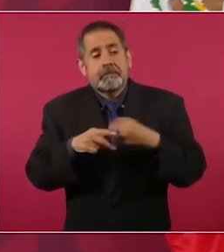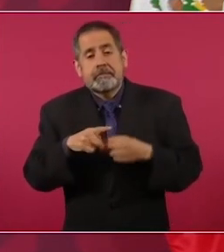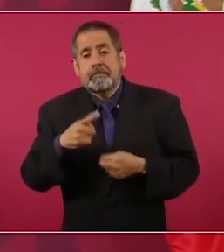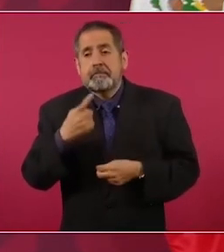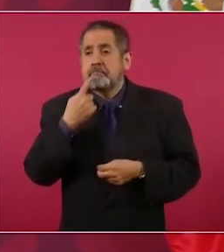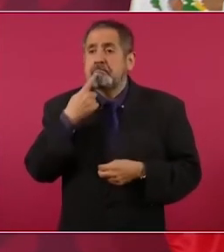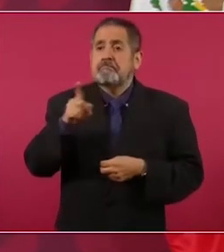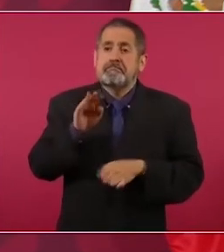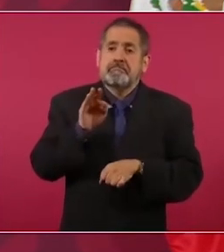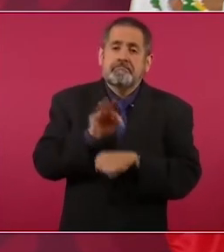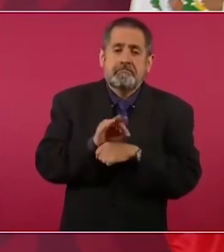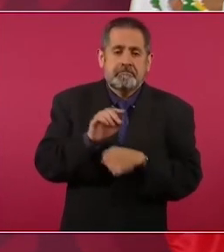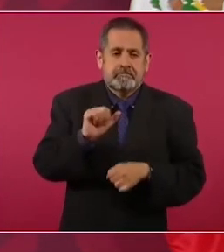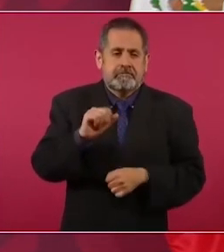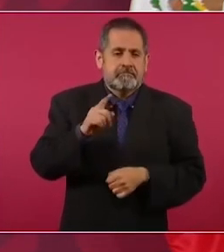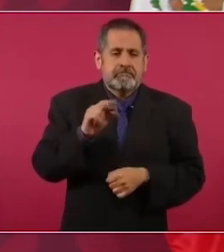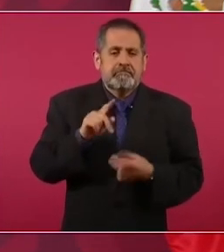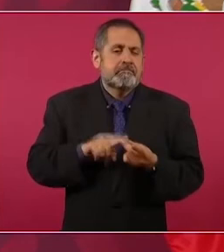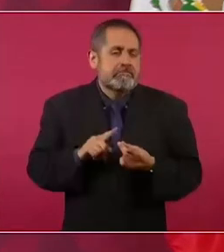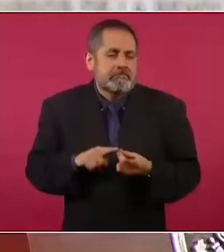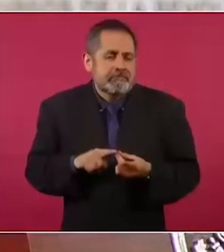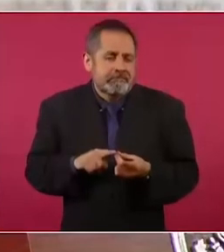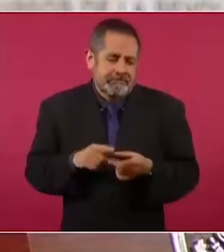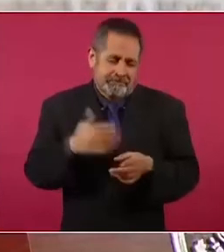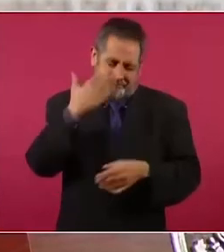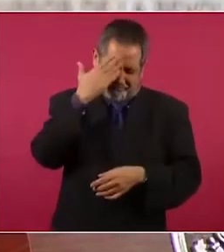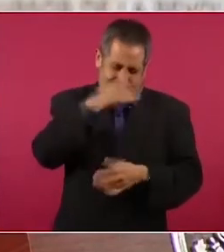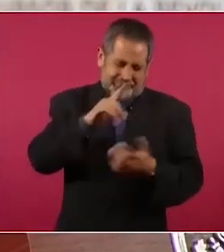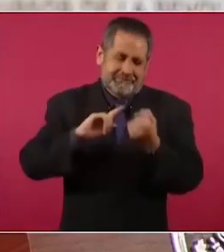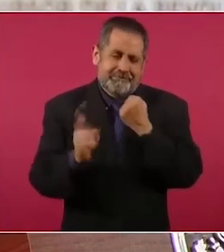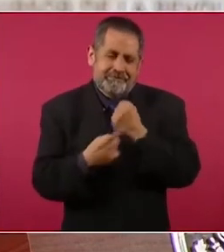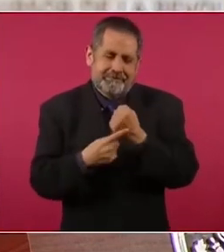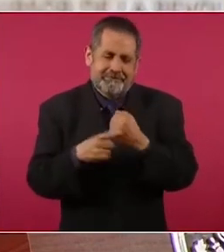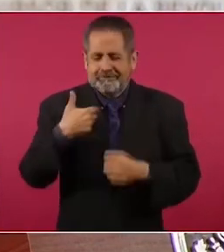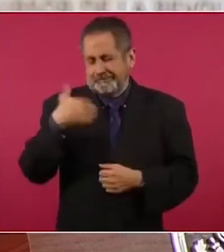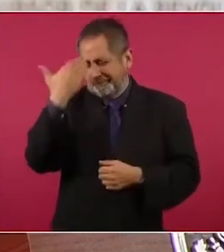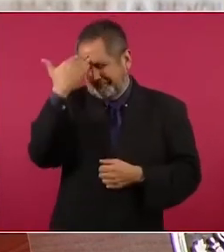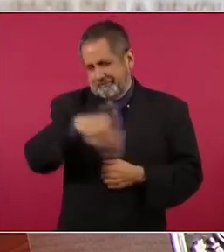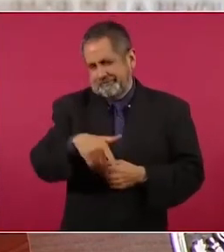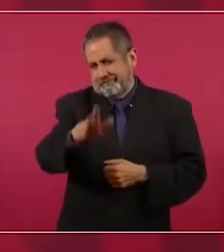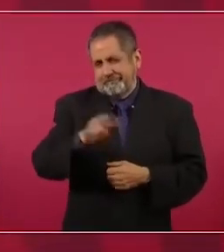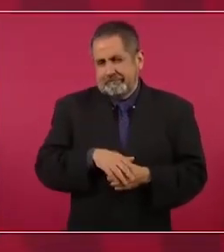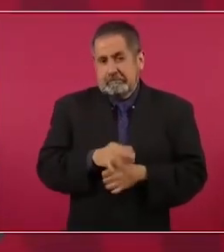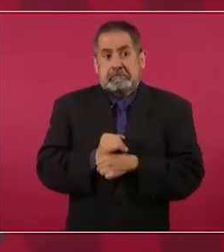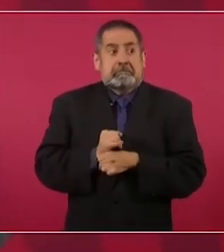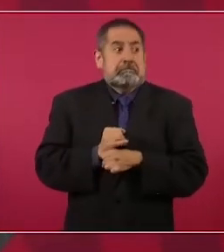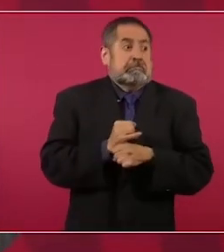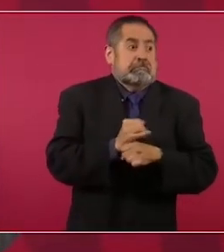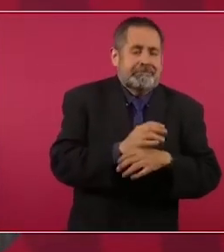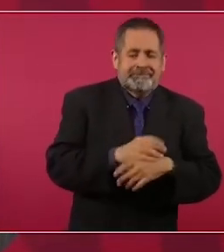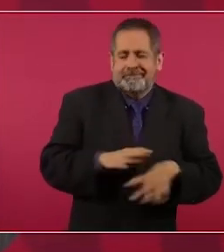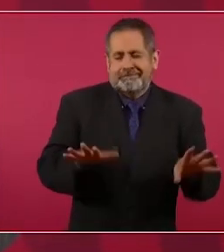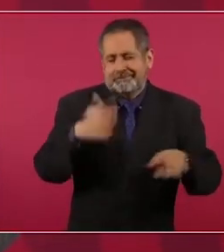No hace falta investigar mucho.